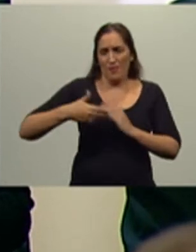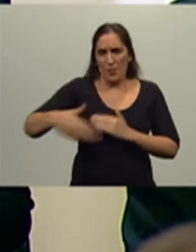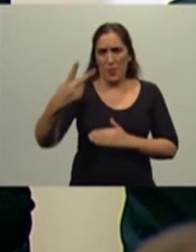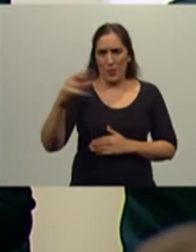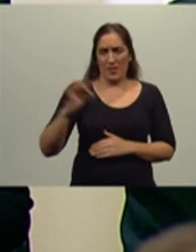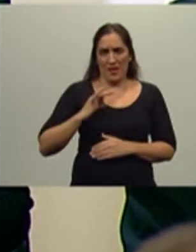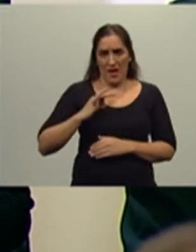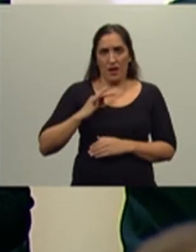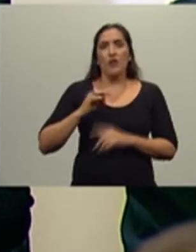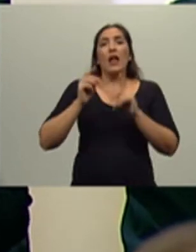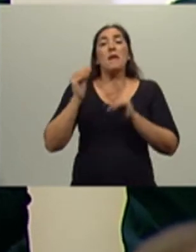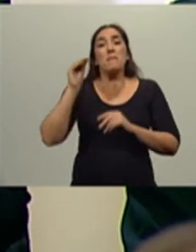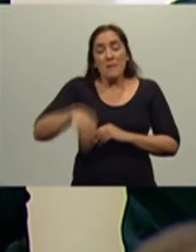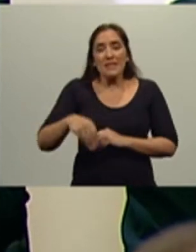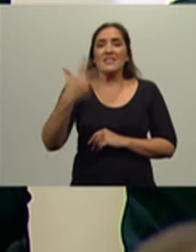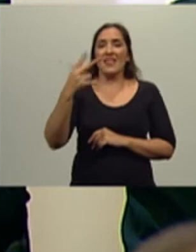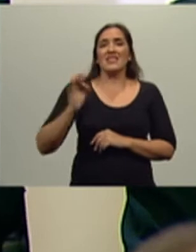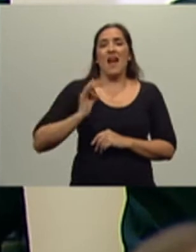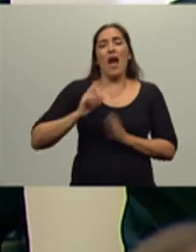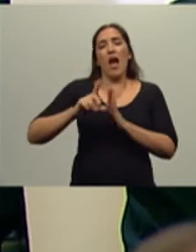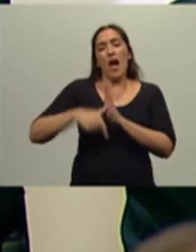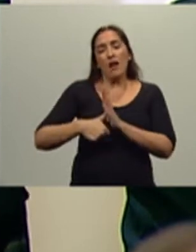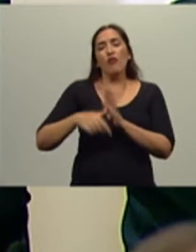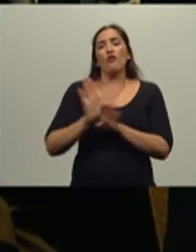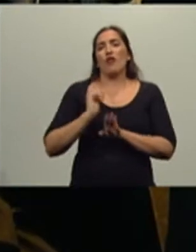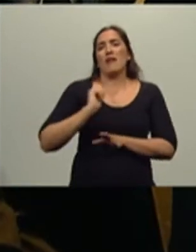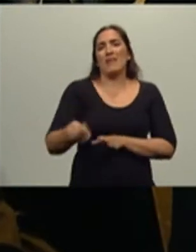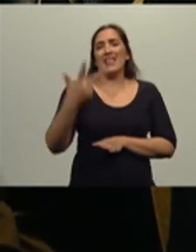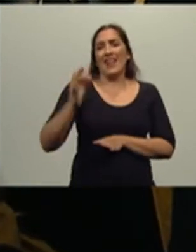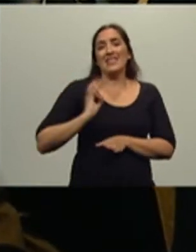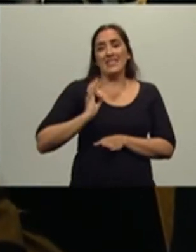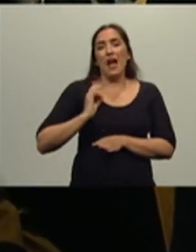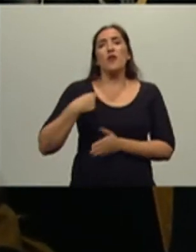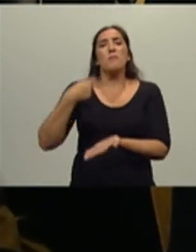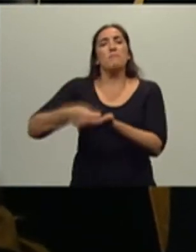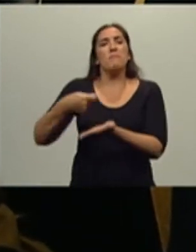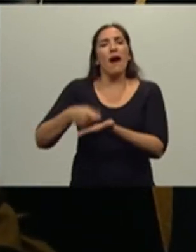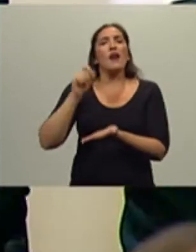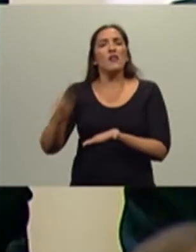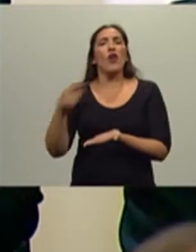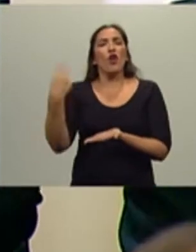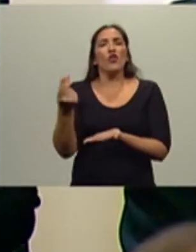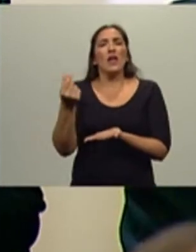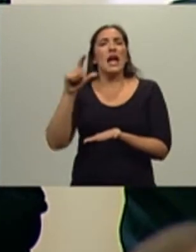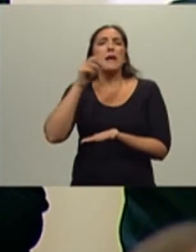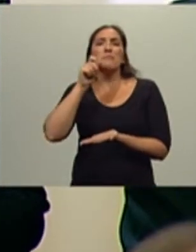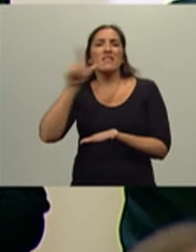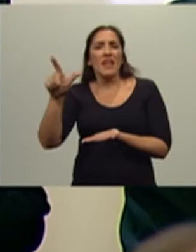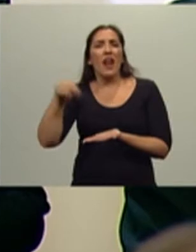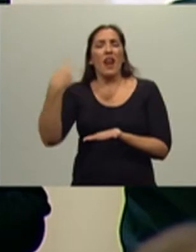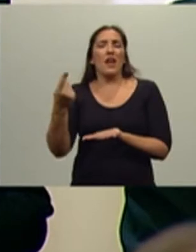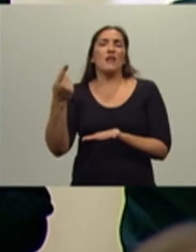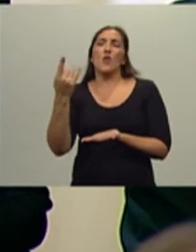3 años de plazo de gracia para pagar capital y utilidades. Plazo que venció